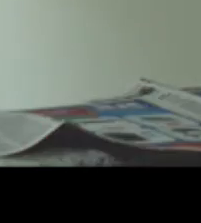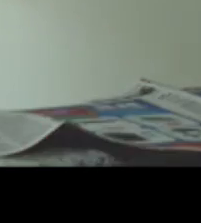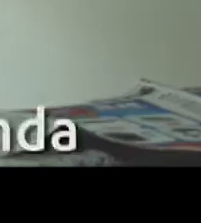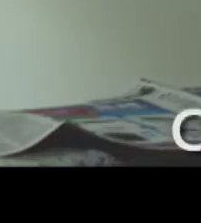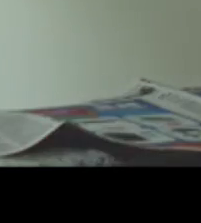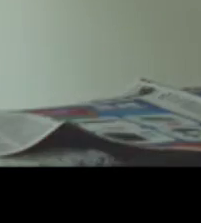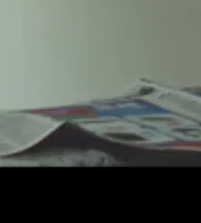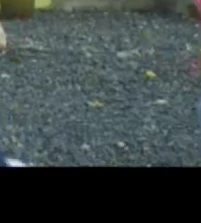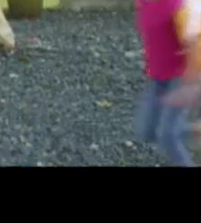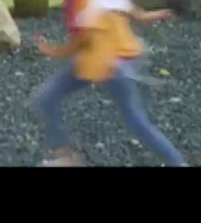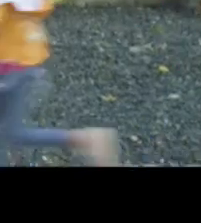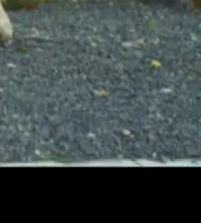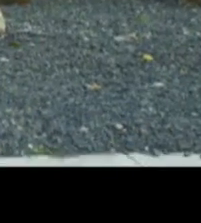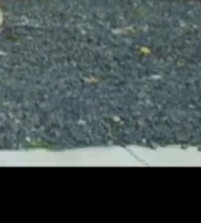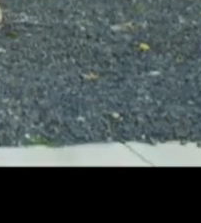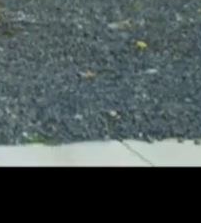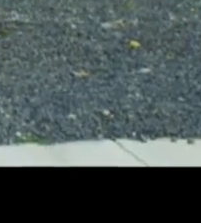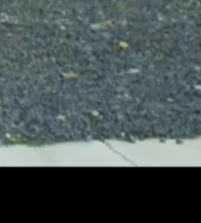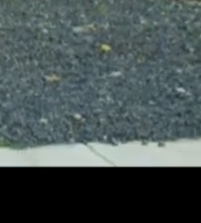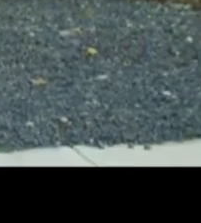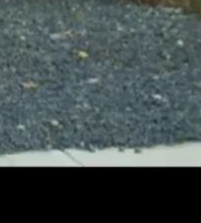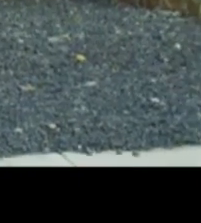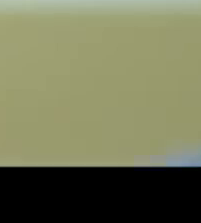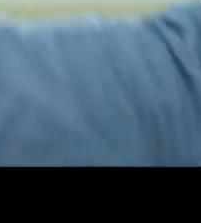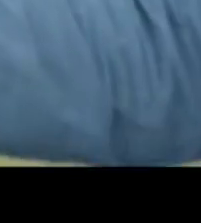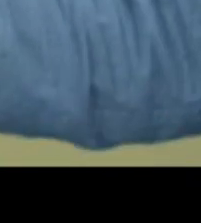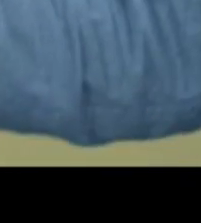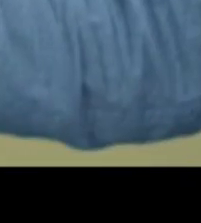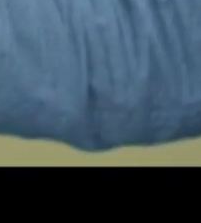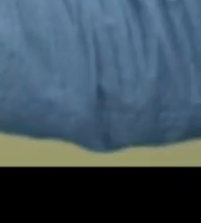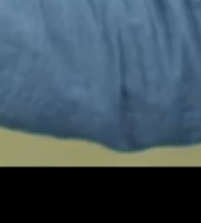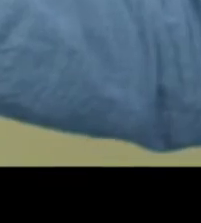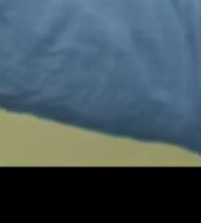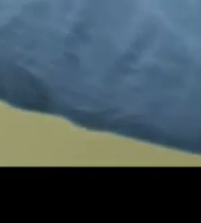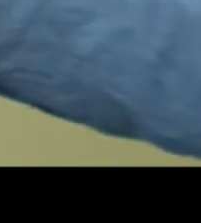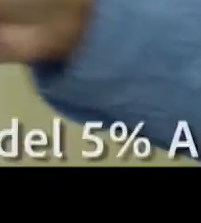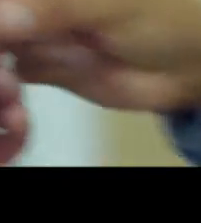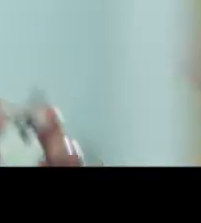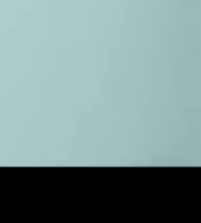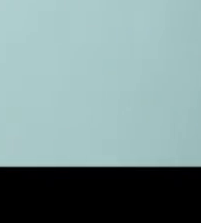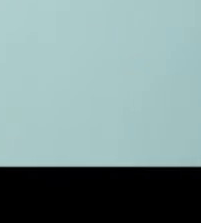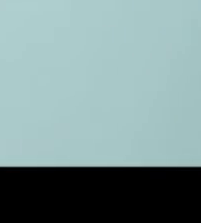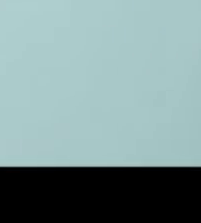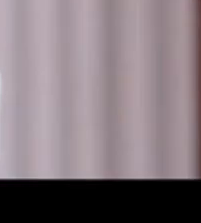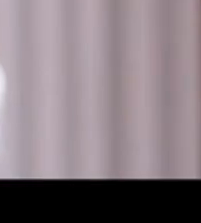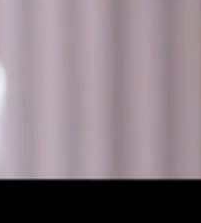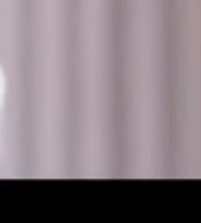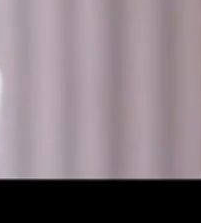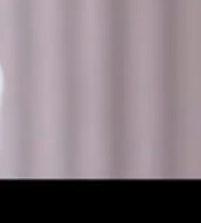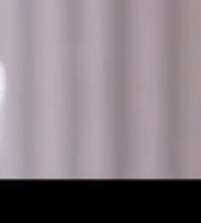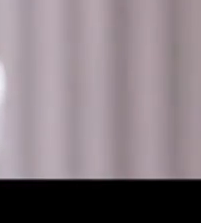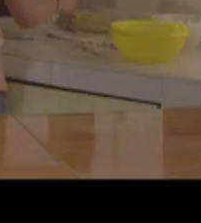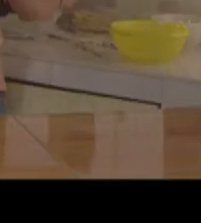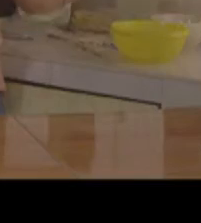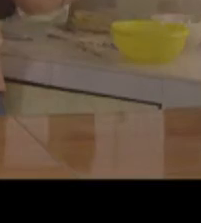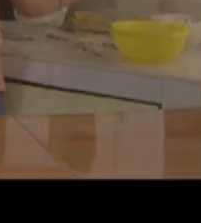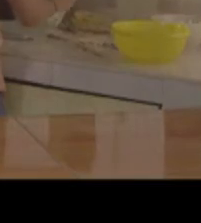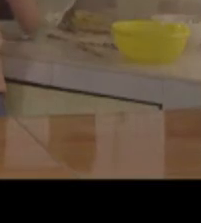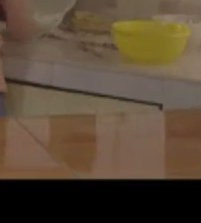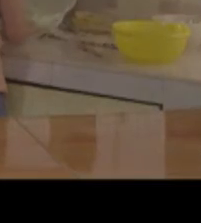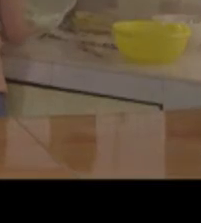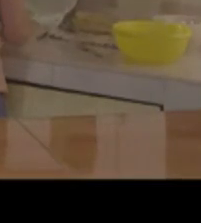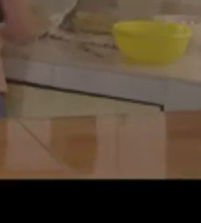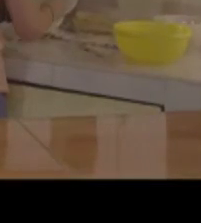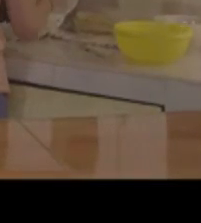para remodelar, construir o comprar tu hogar con una tasa del 5% anual. Hoy más que nunca, millones de hondureñas y